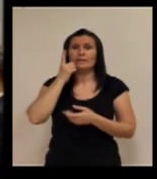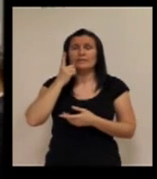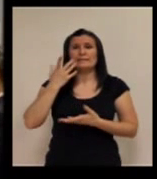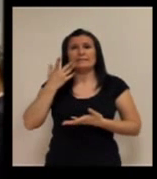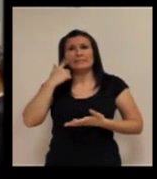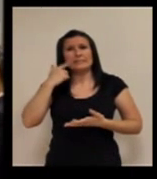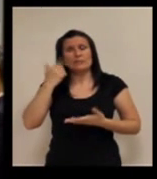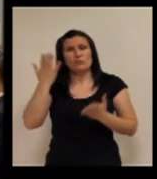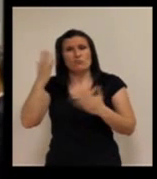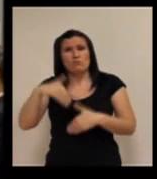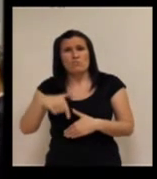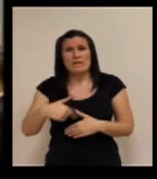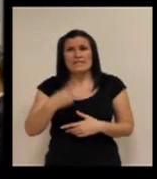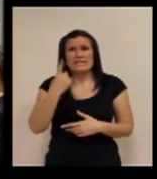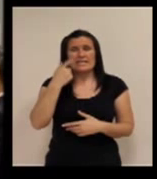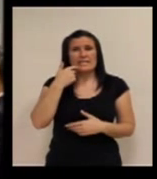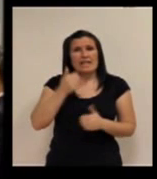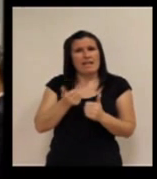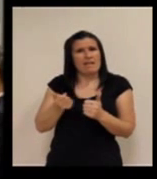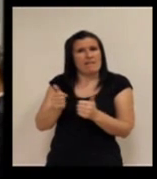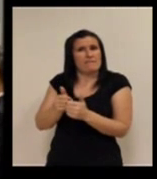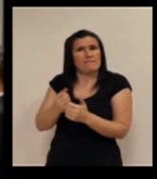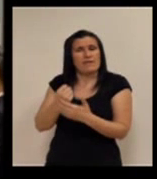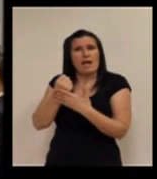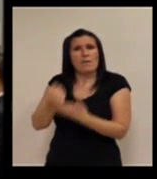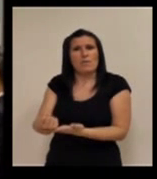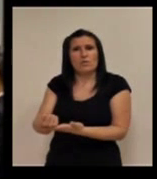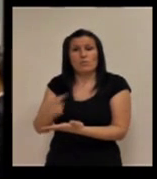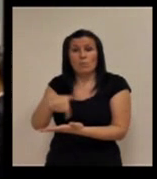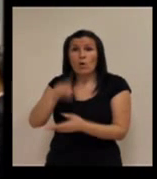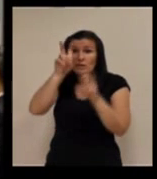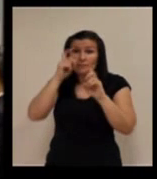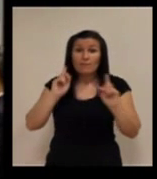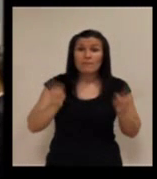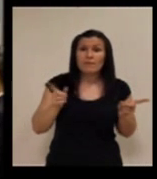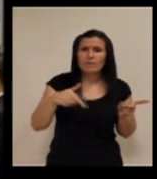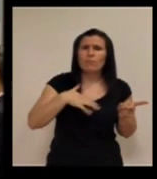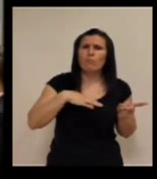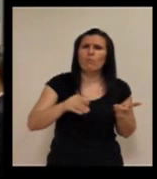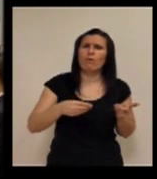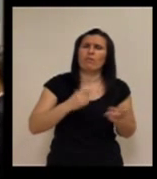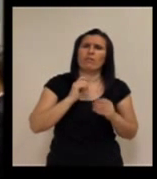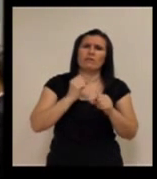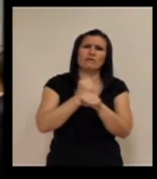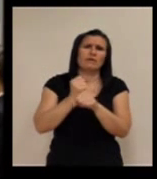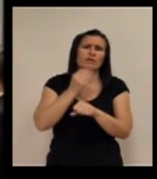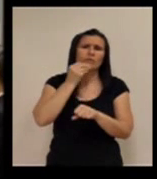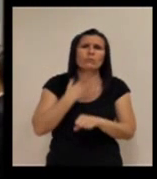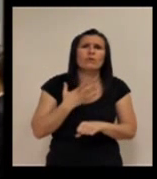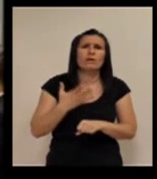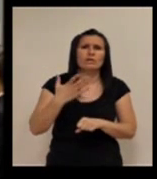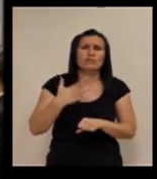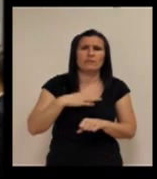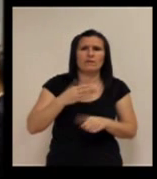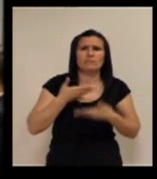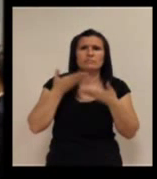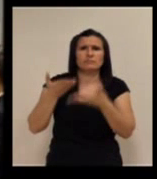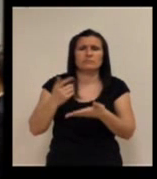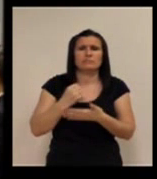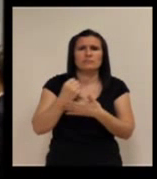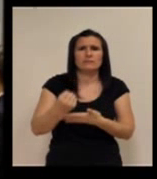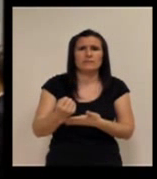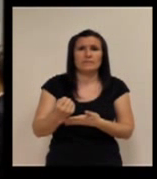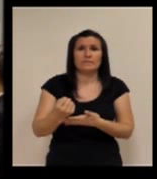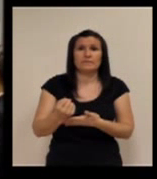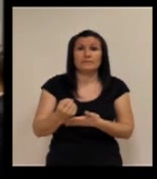que necesita que le lleves un poco de la mano, yo creo que en tema de prevención se podría hacer un papel muy bueno, que requiere una inversión,